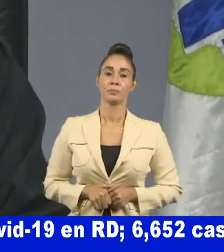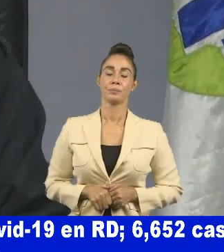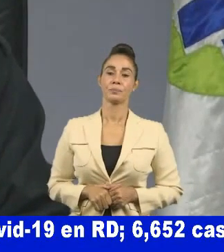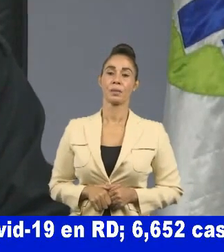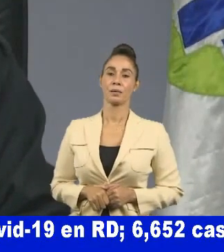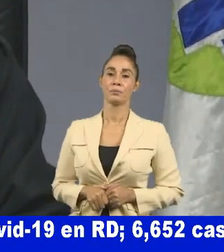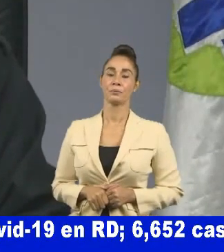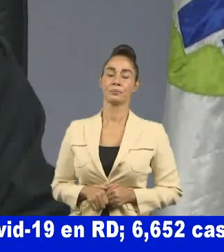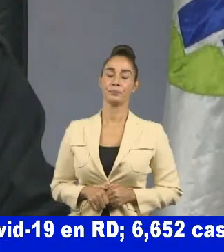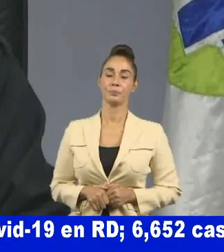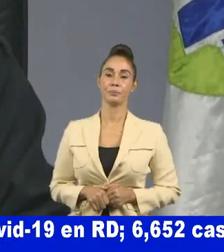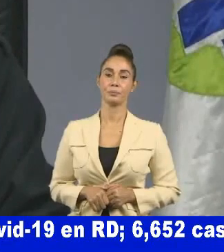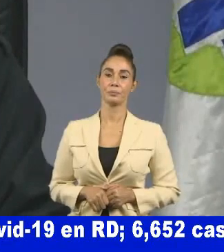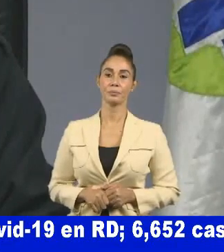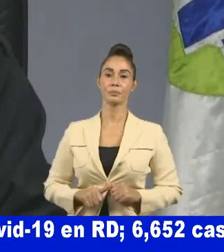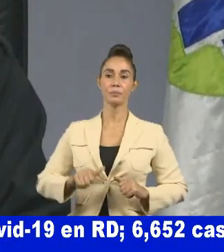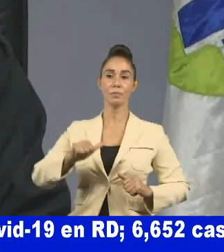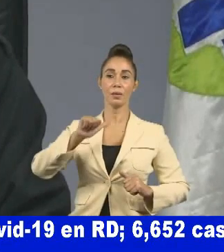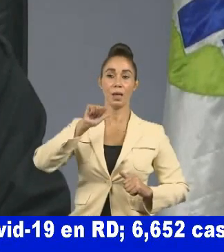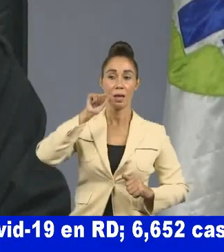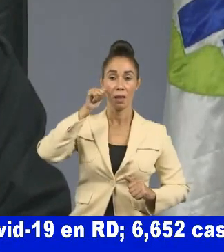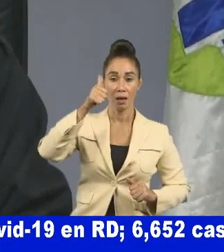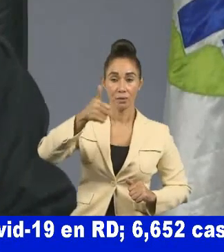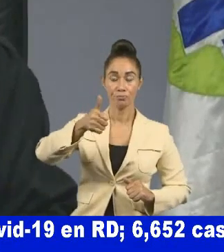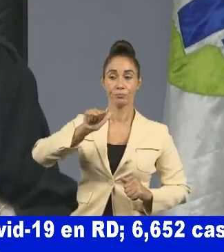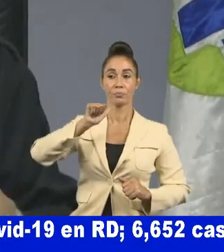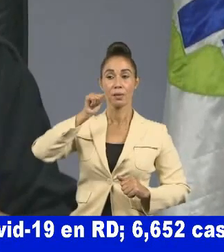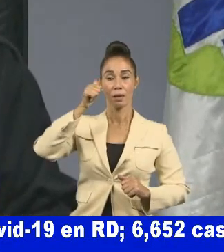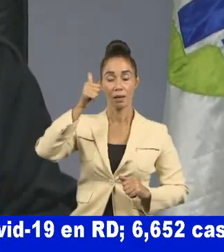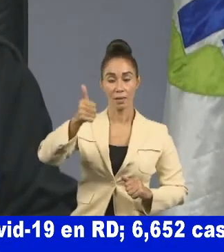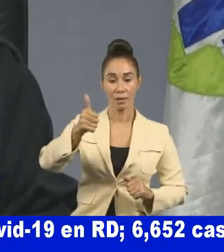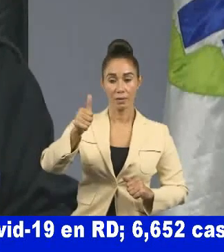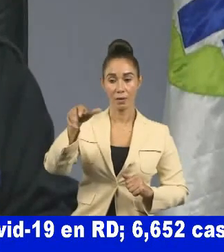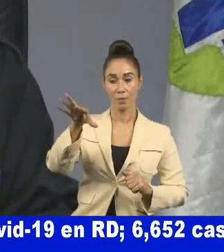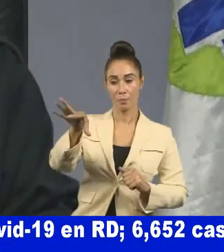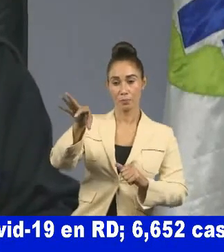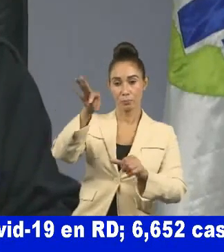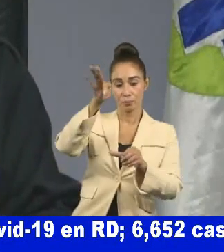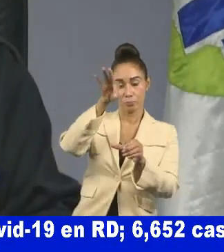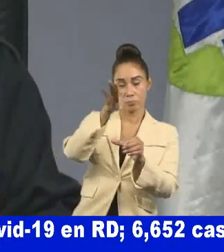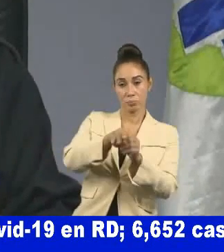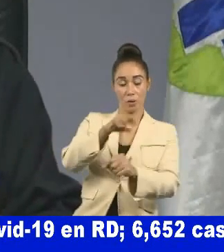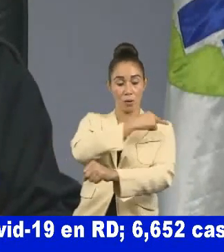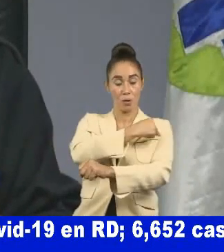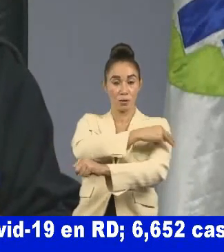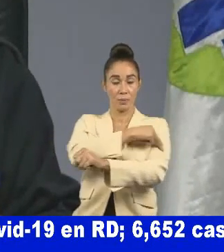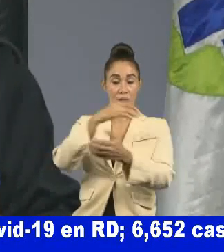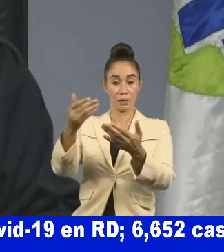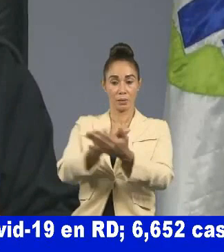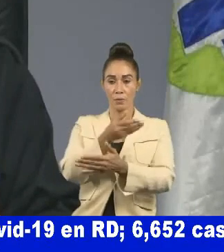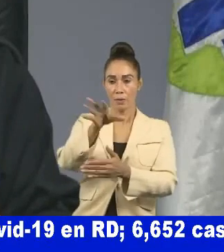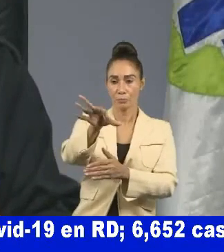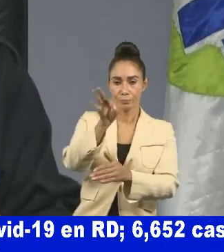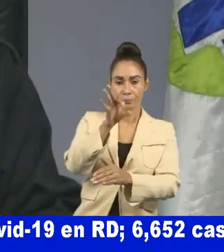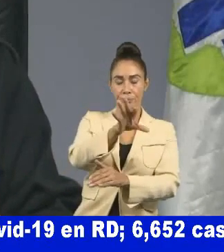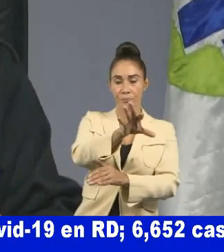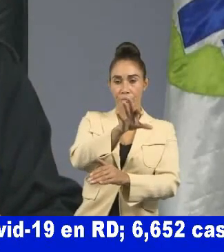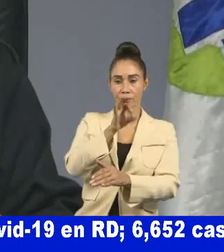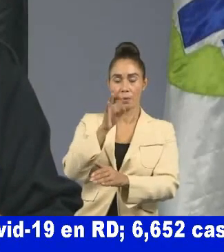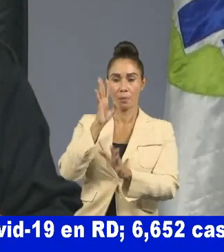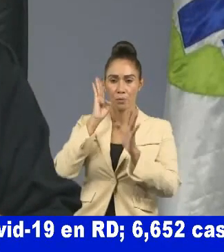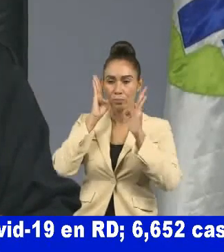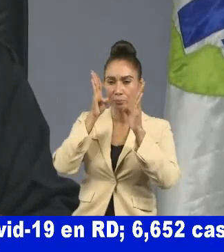Cada día vamos incorporando desde luego nuevos hospitales al seguimiento a que estamos